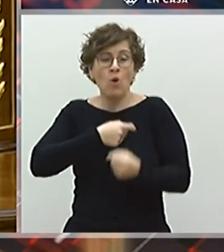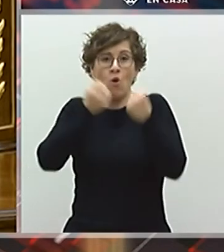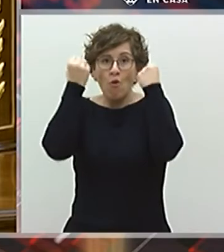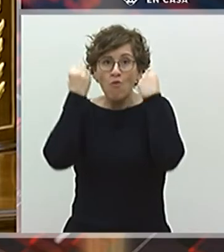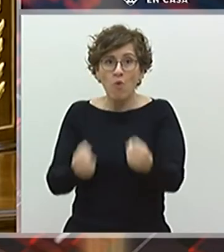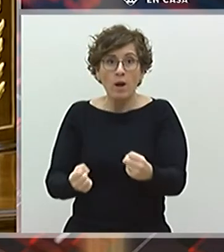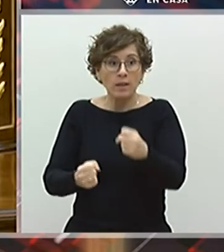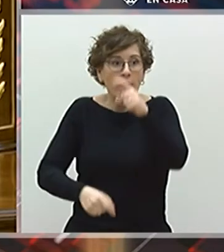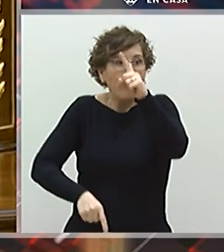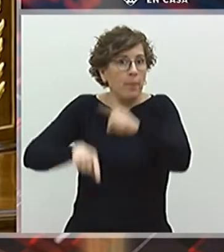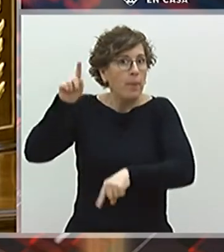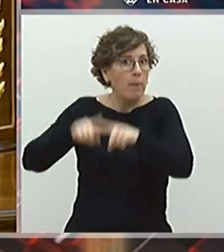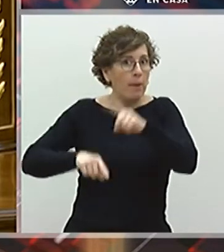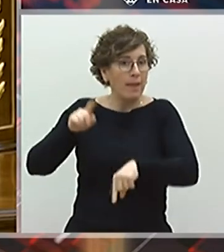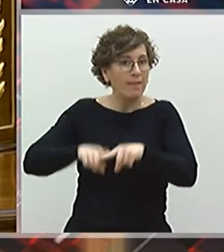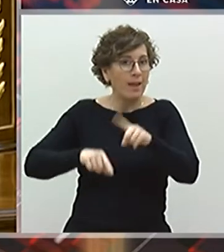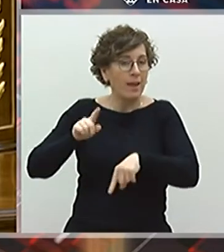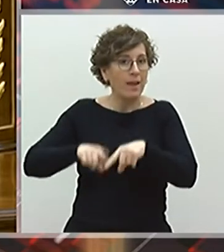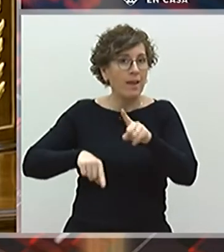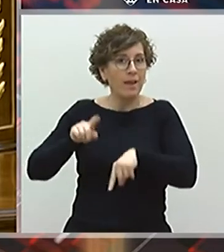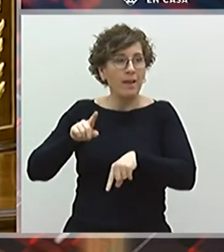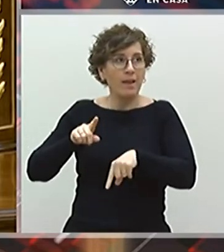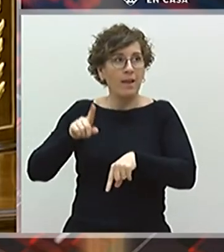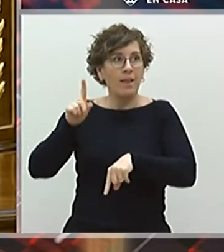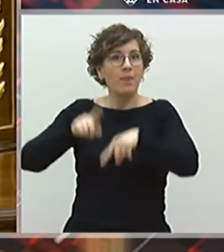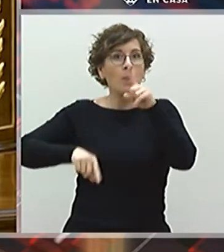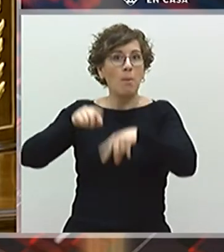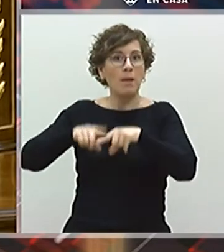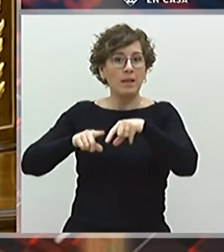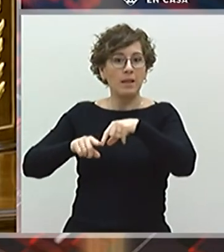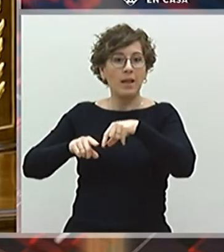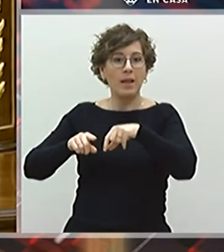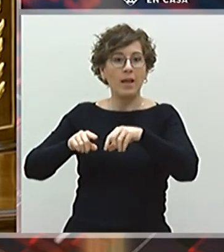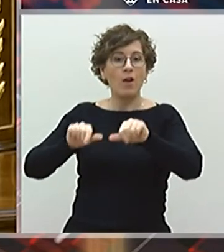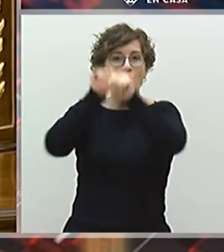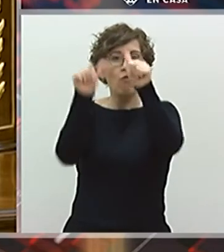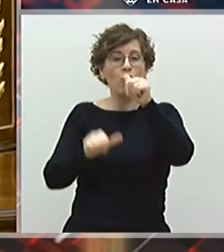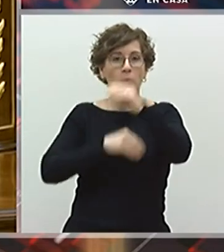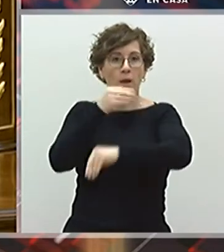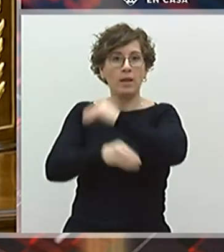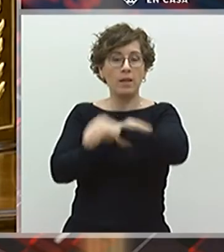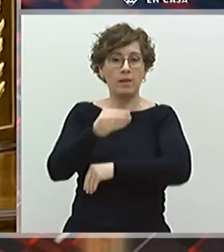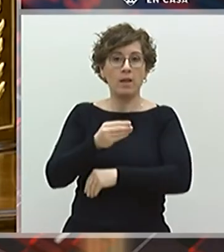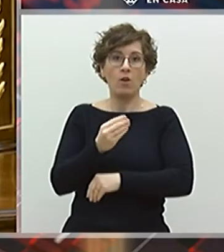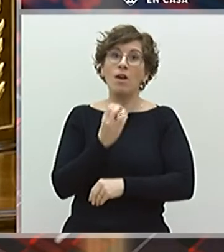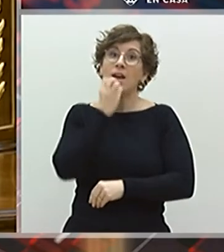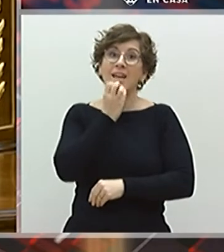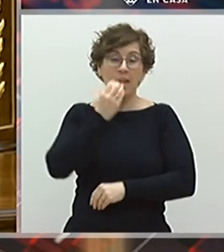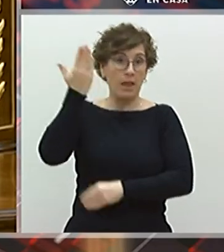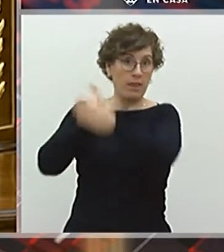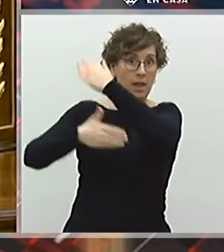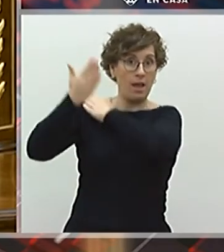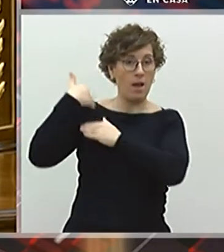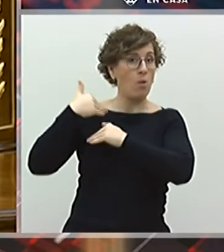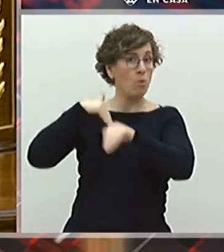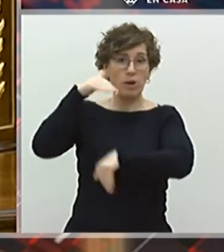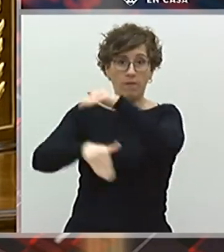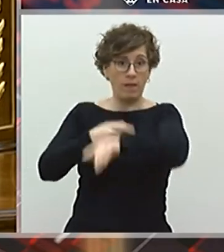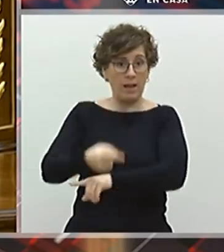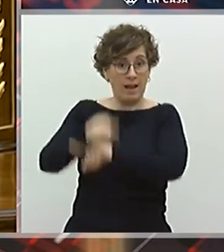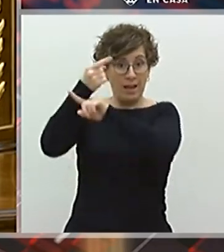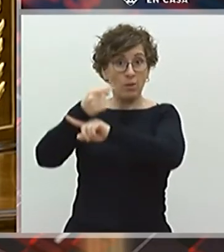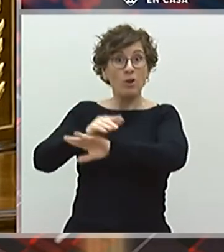memorándum como el que le aplicaron a los griegos y a las griegas por referéndum que nos condene a décadas de